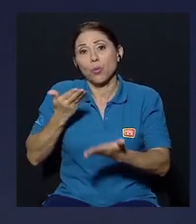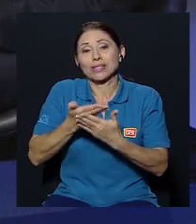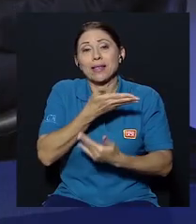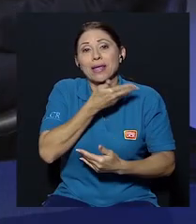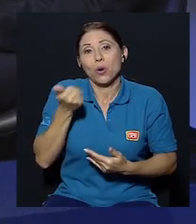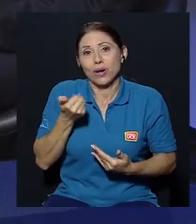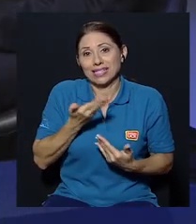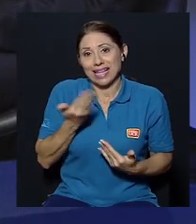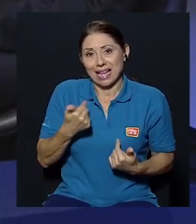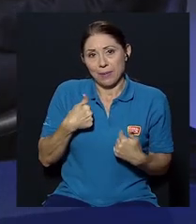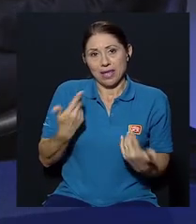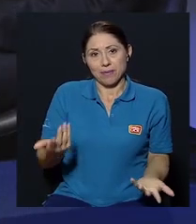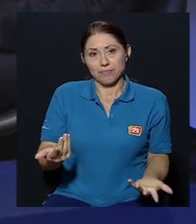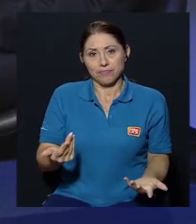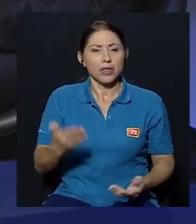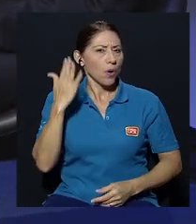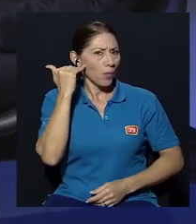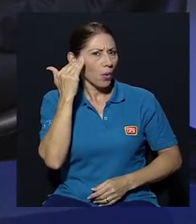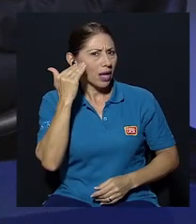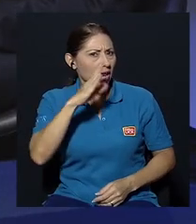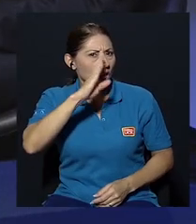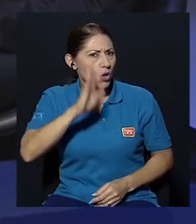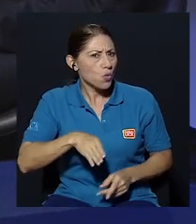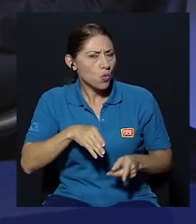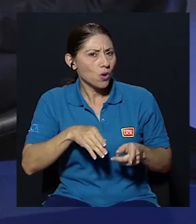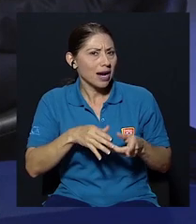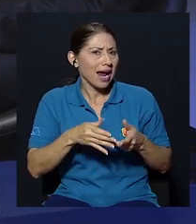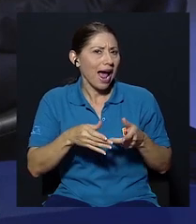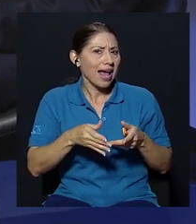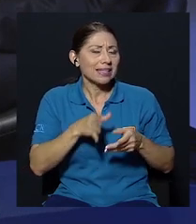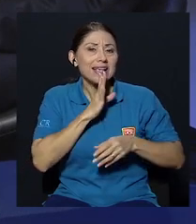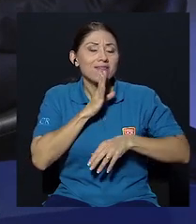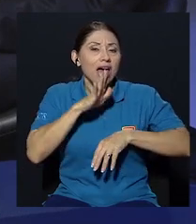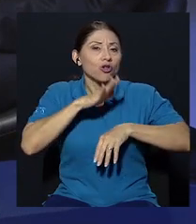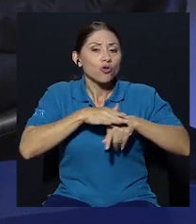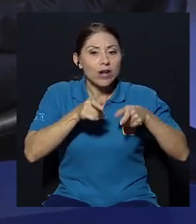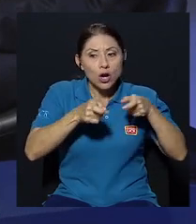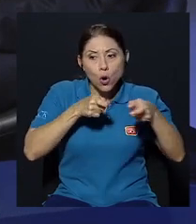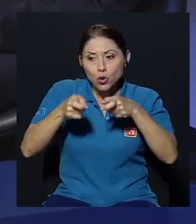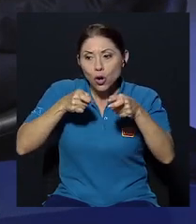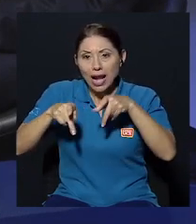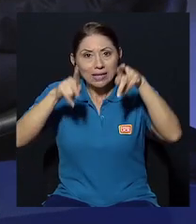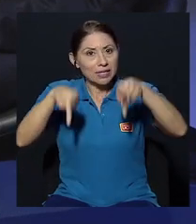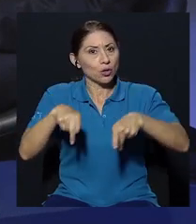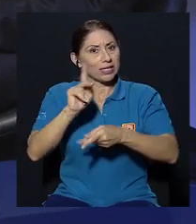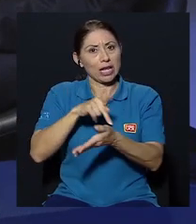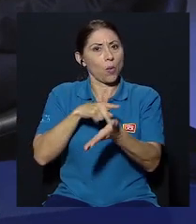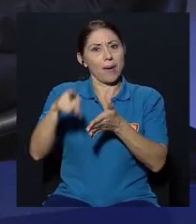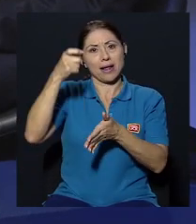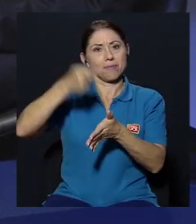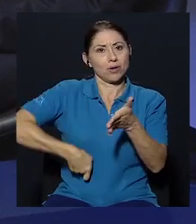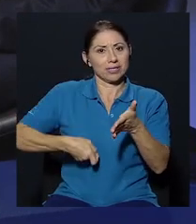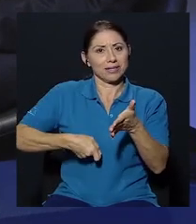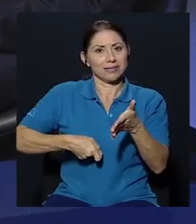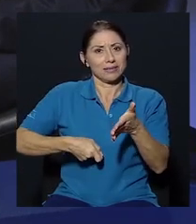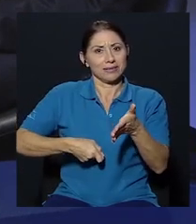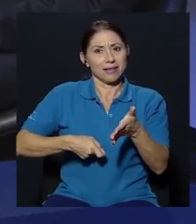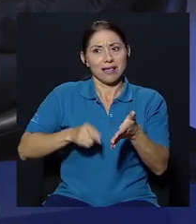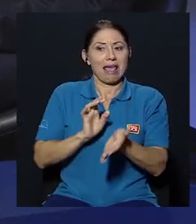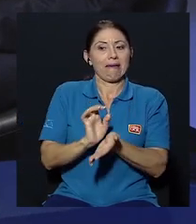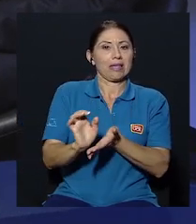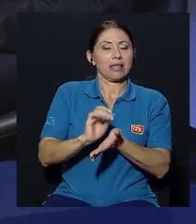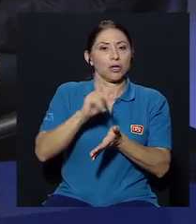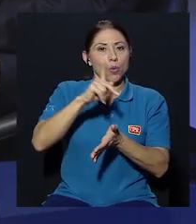mucho mejores ¿por qué las medidas nunca han pasado por el control de la evasión que creo que es una de las cosas más graves que han sucedido